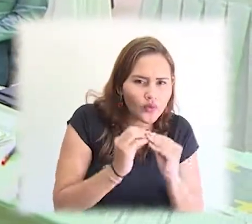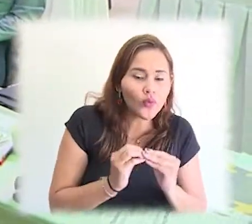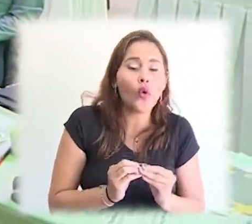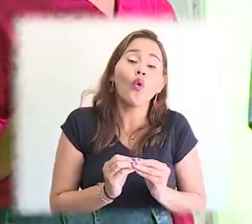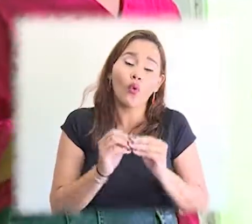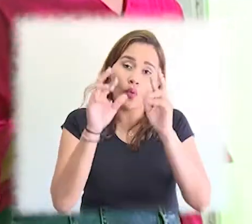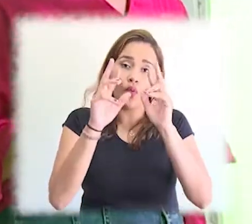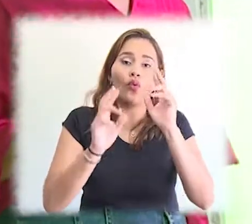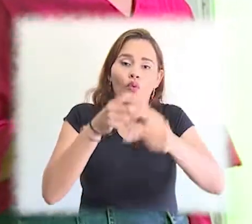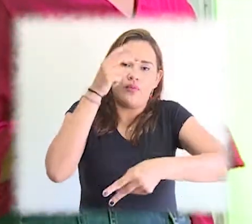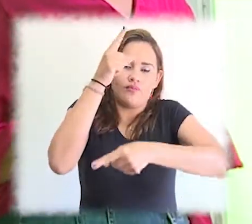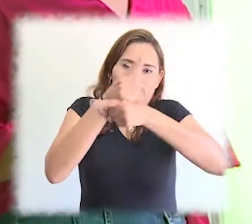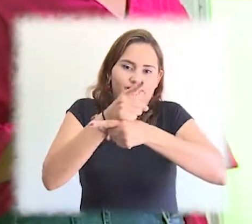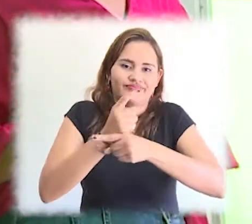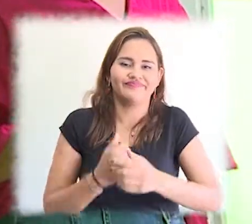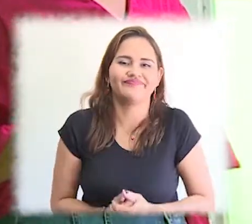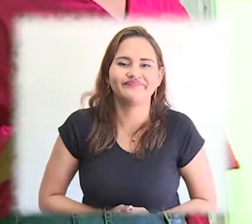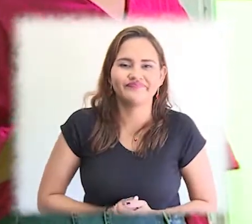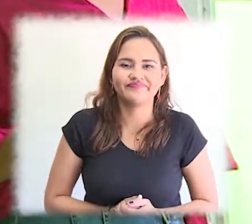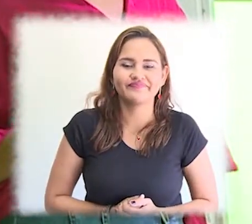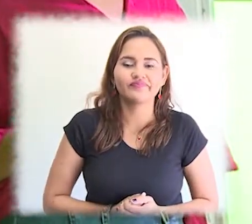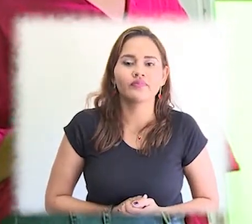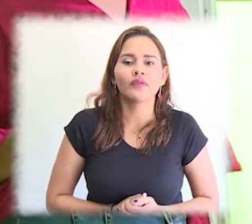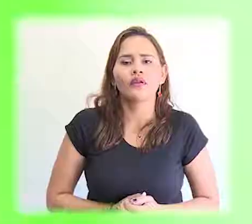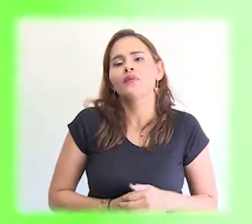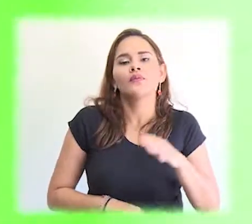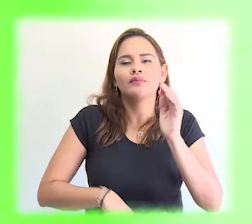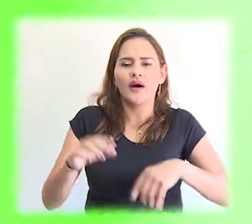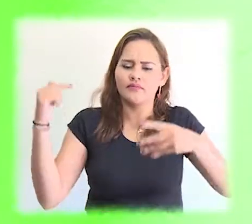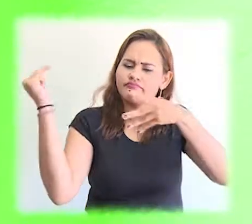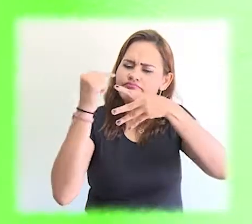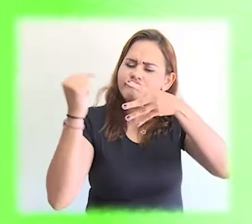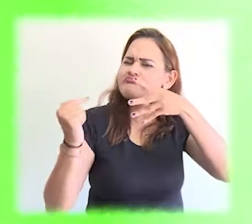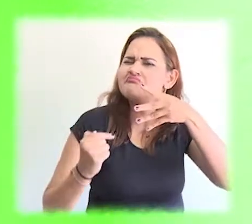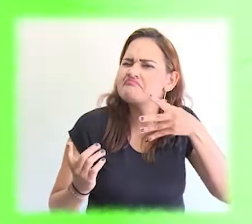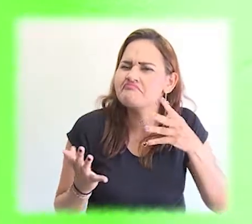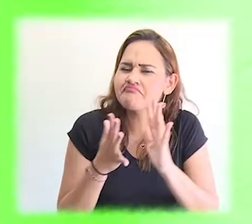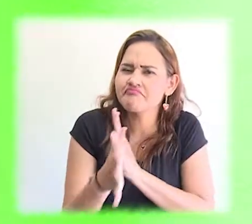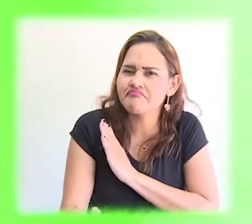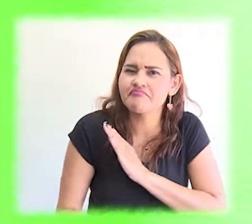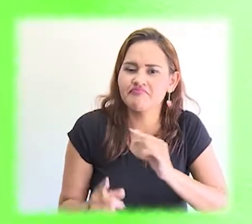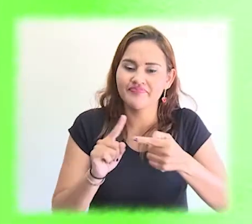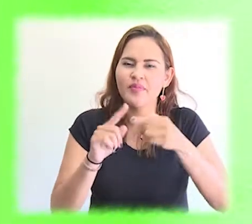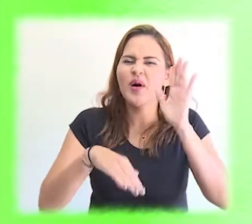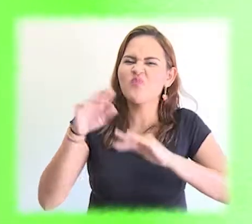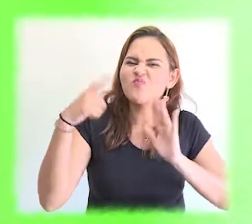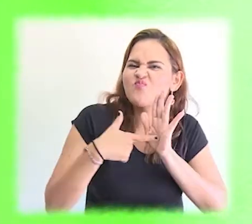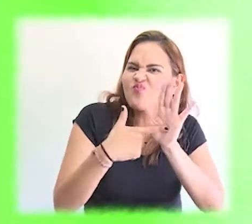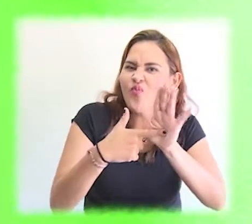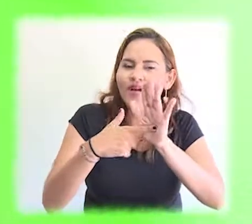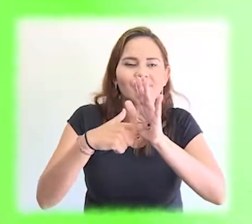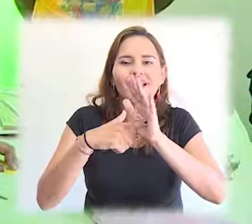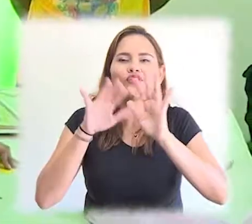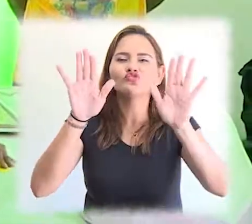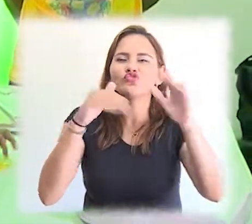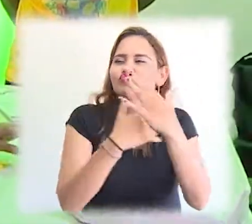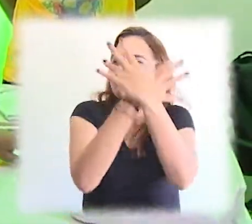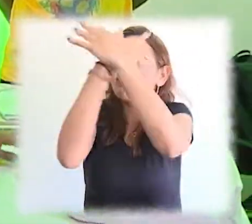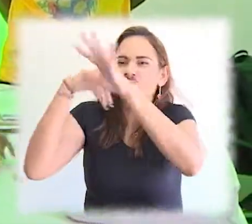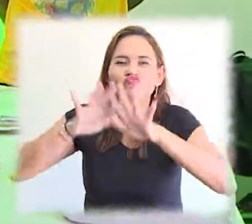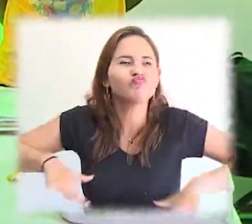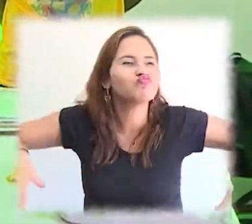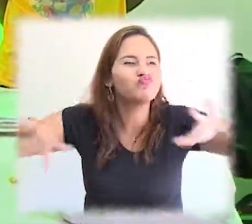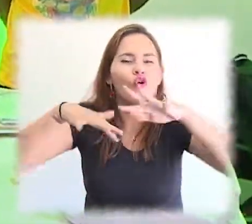pueden describir así. Revelar Macondo, proceso que partirá de una serie de preguntas que permitirán descubrirlo. Adentrarse en